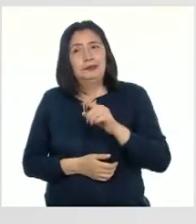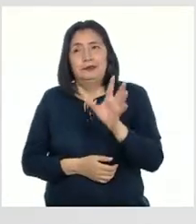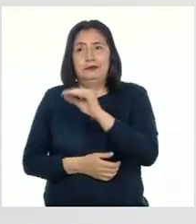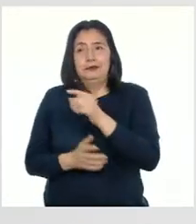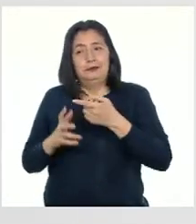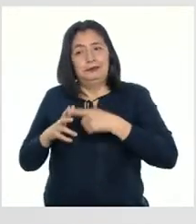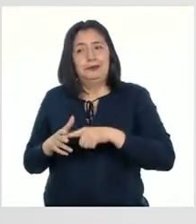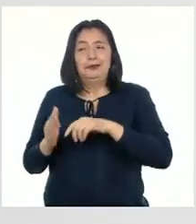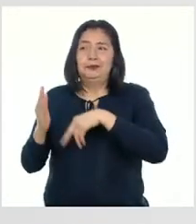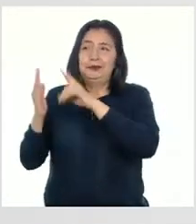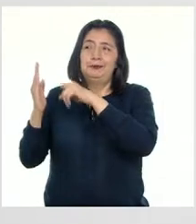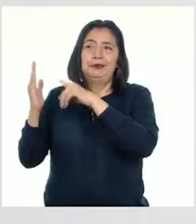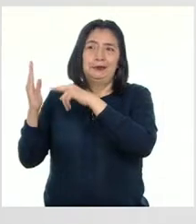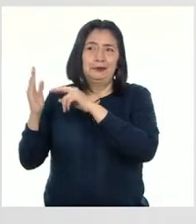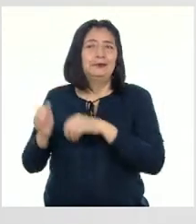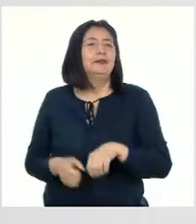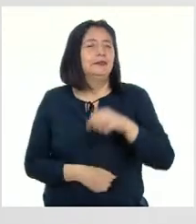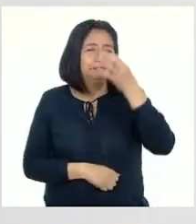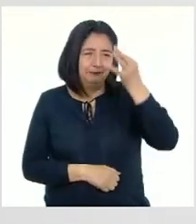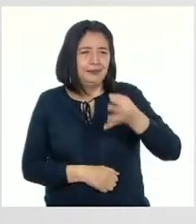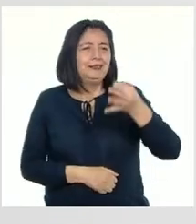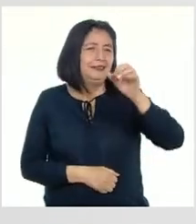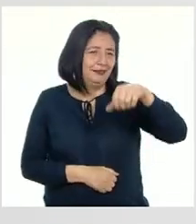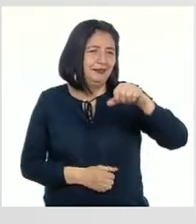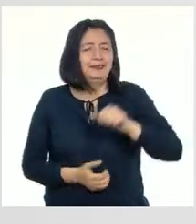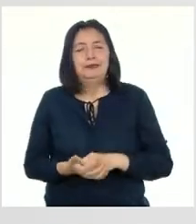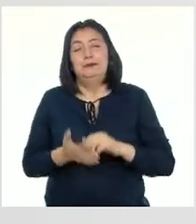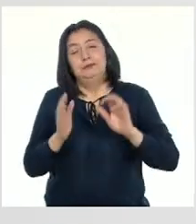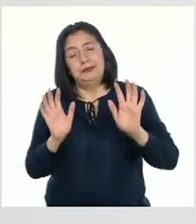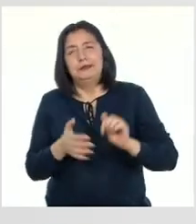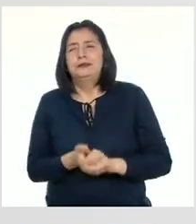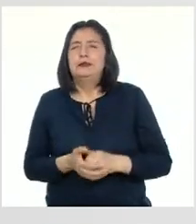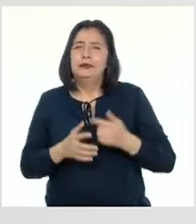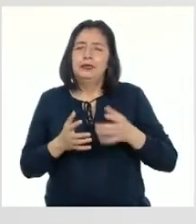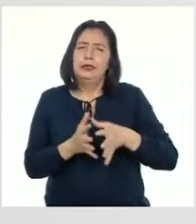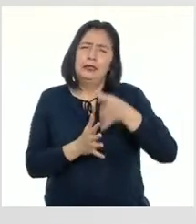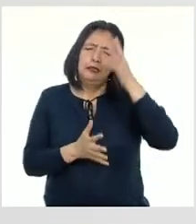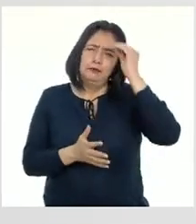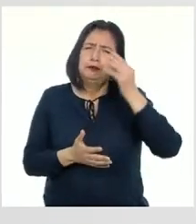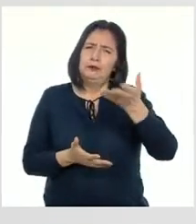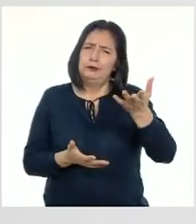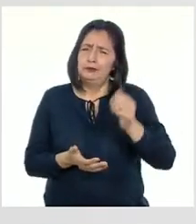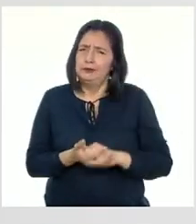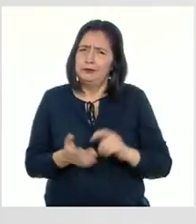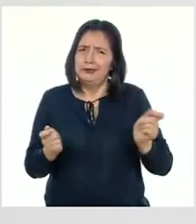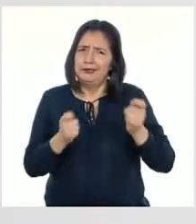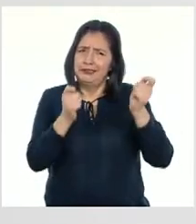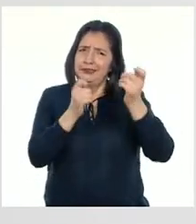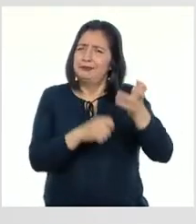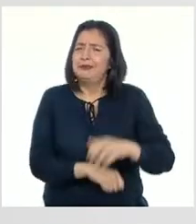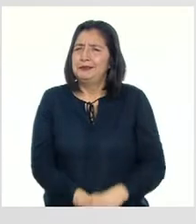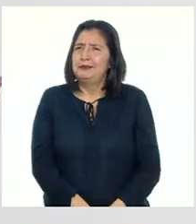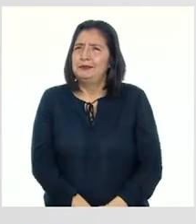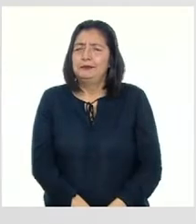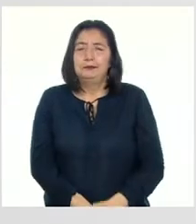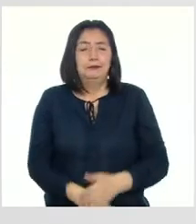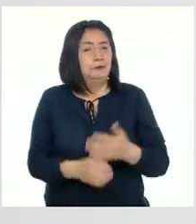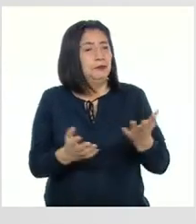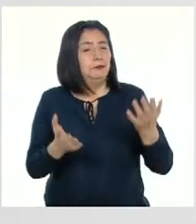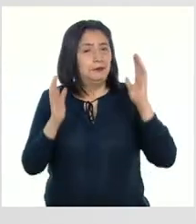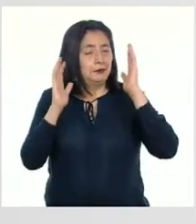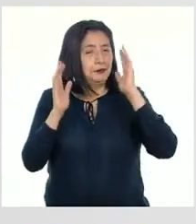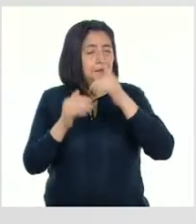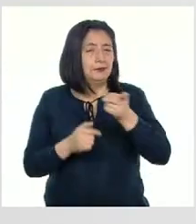se inició con una pintura Es verdad, Patti Bueno, aprendamos más sobre esta celebración Para esto